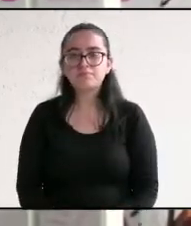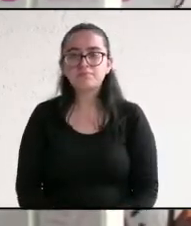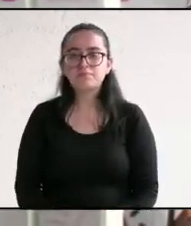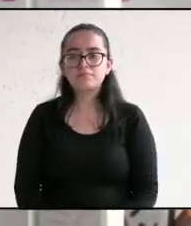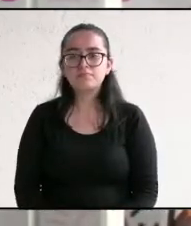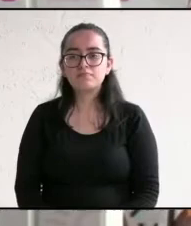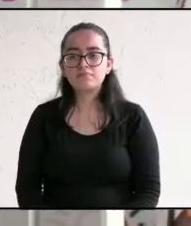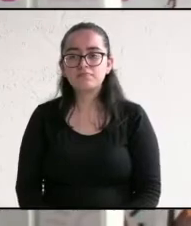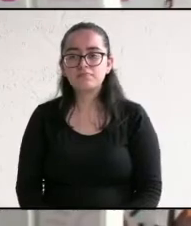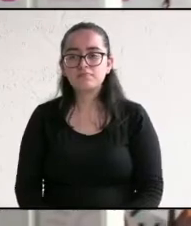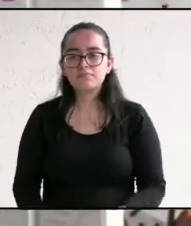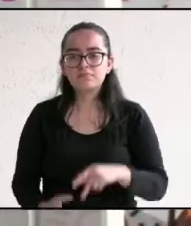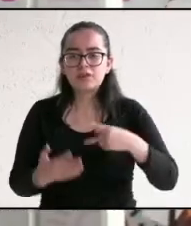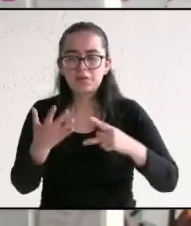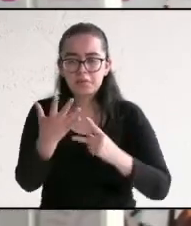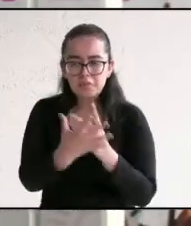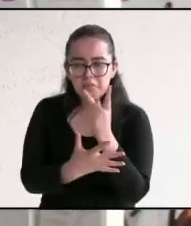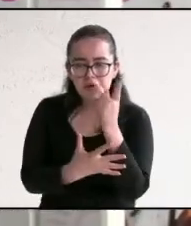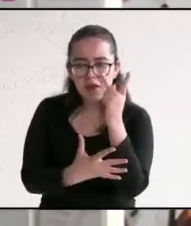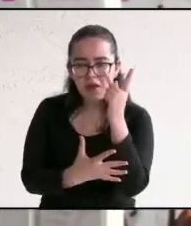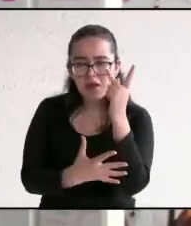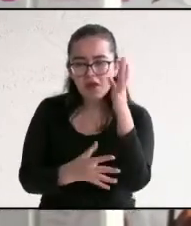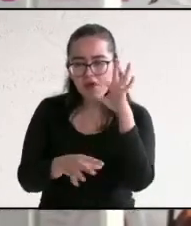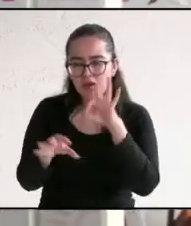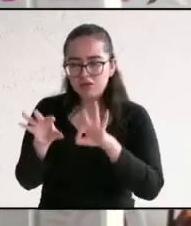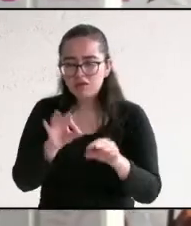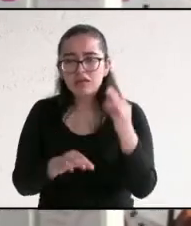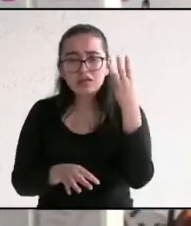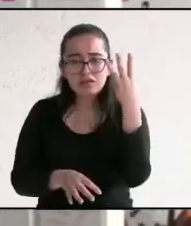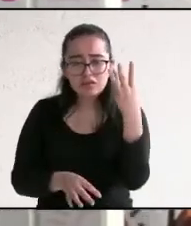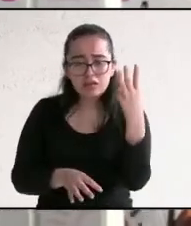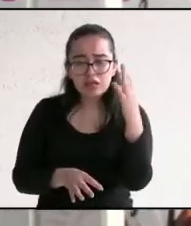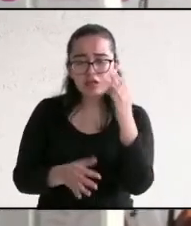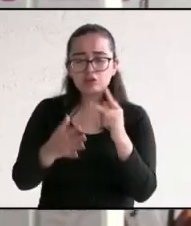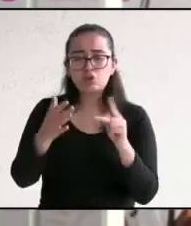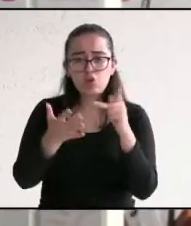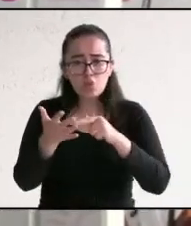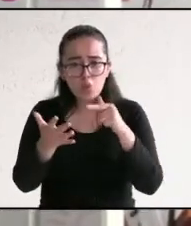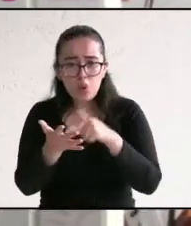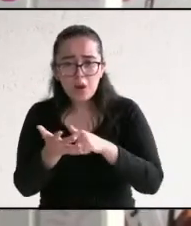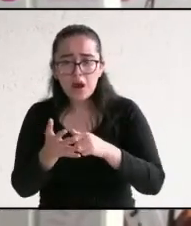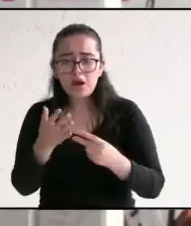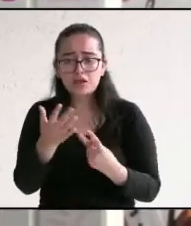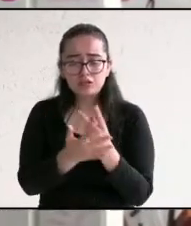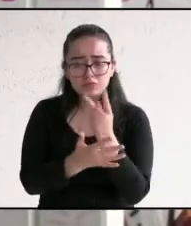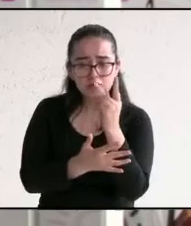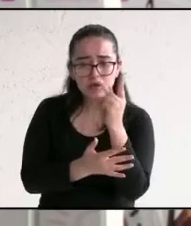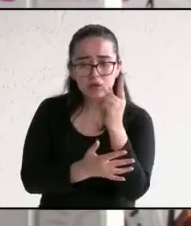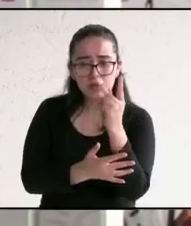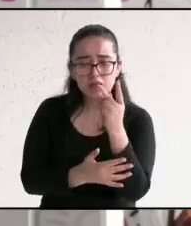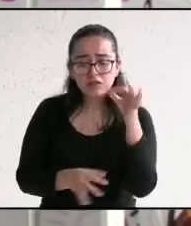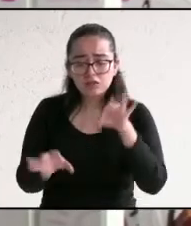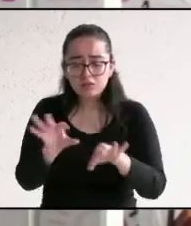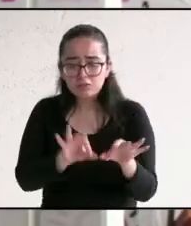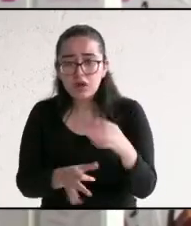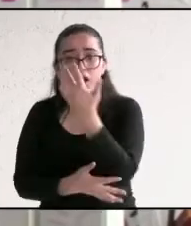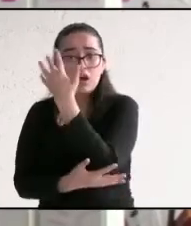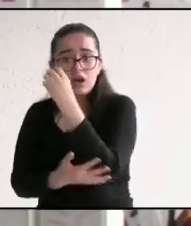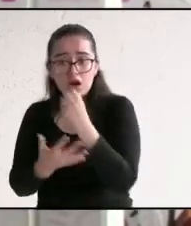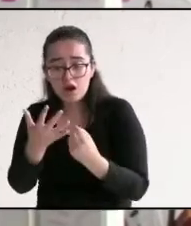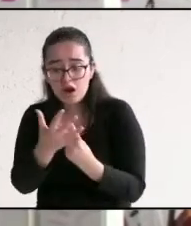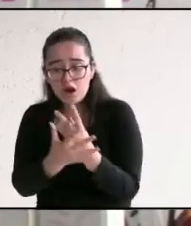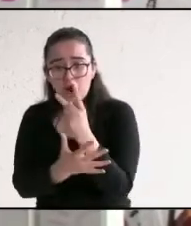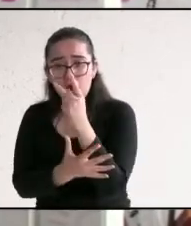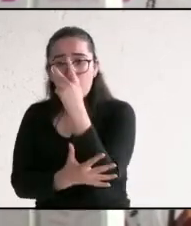los viveros que tanto hablé hace rato, tres viveros, para poder sembrar árboles y empezar la